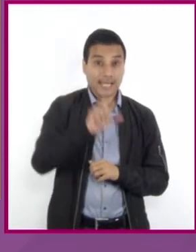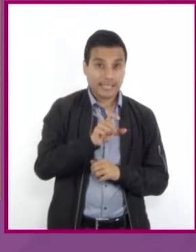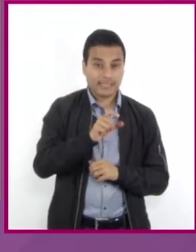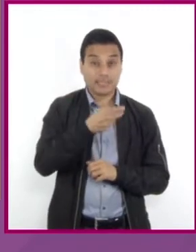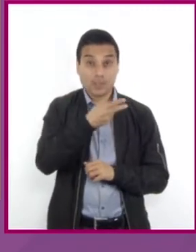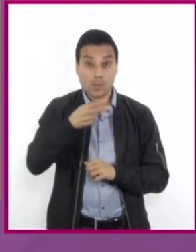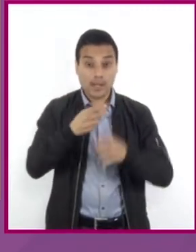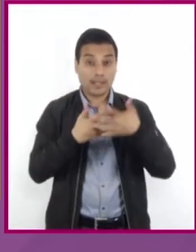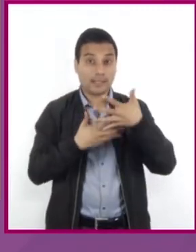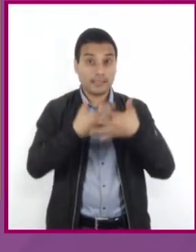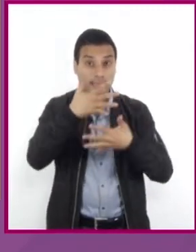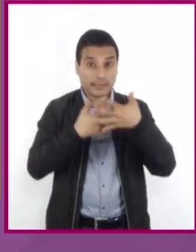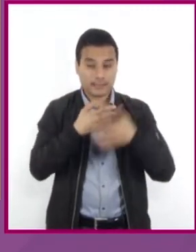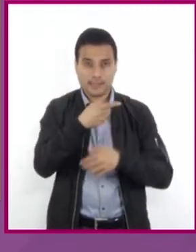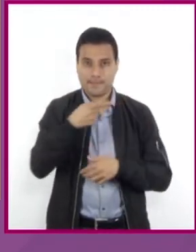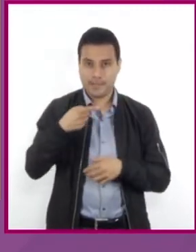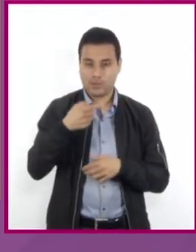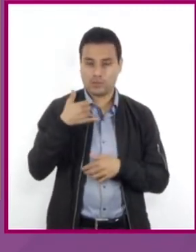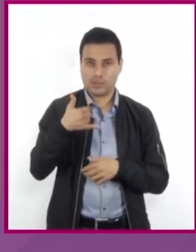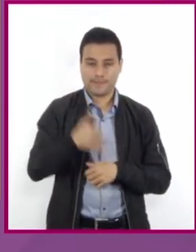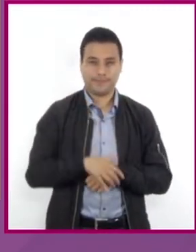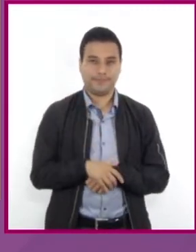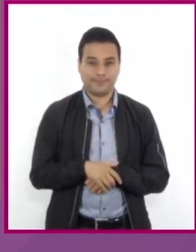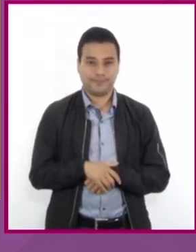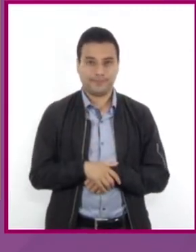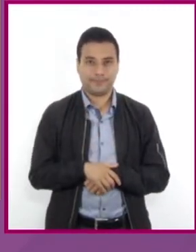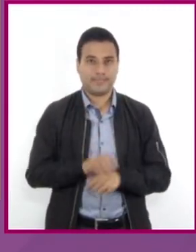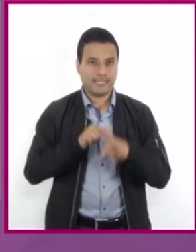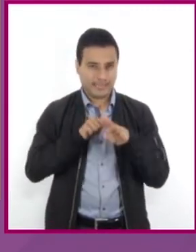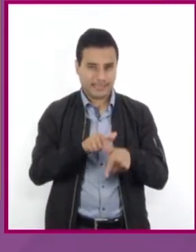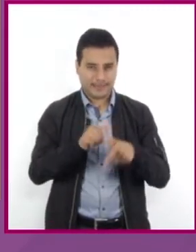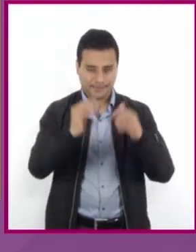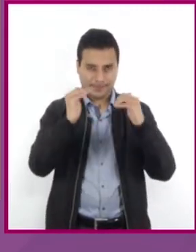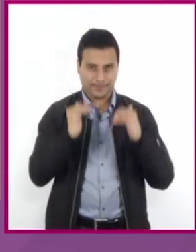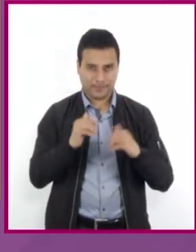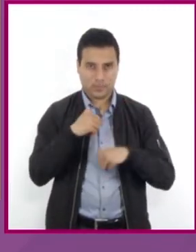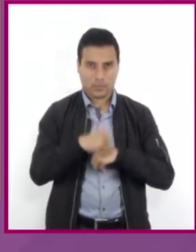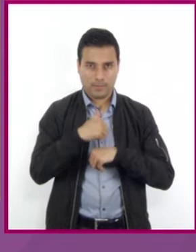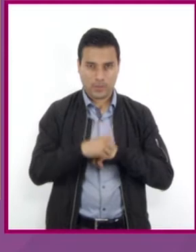15 menos Y. Continuemos con el paso número 2.